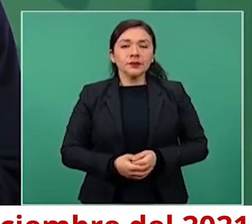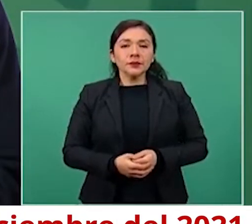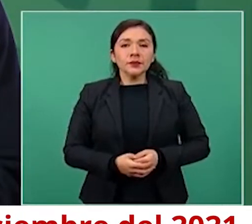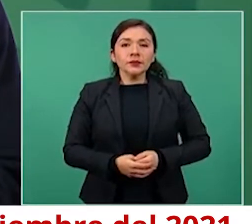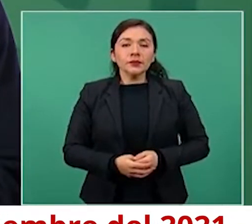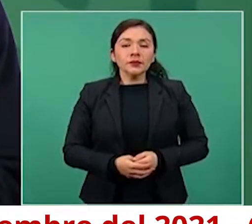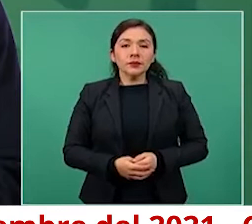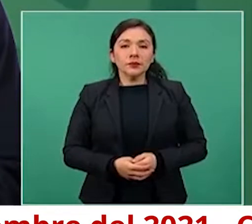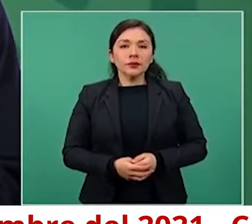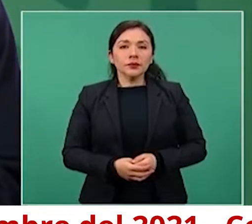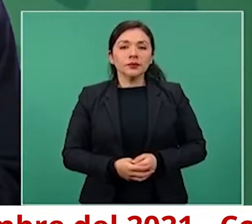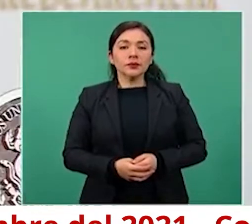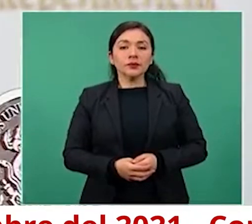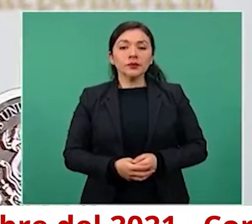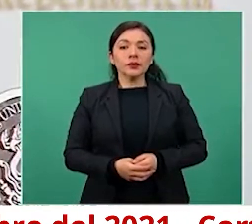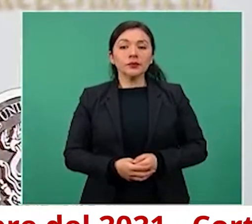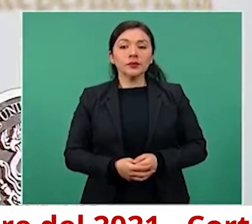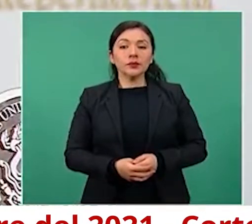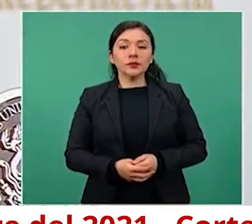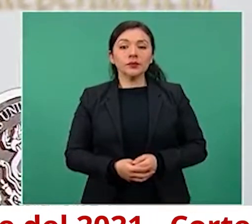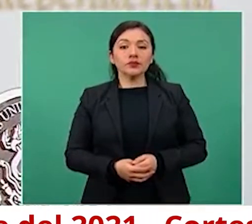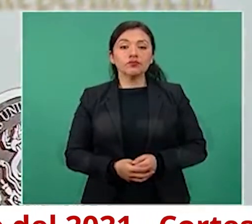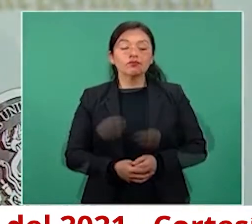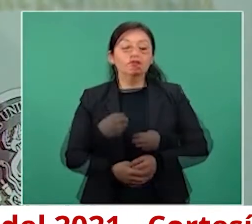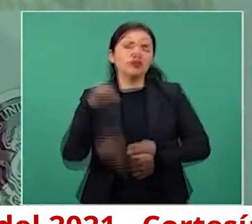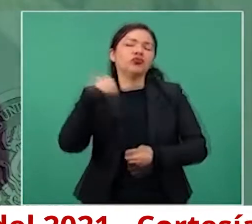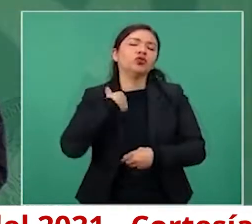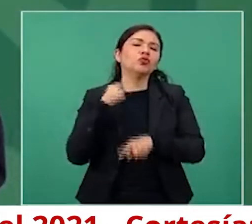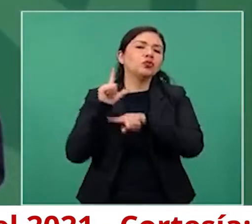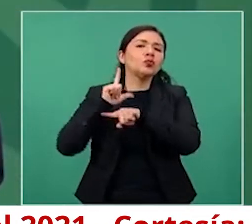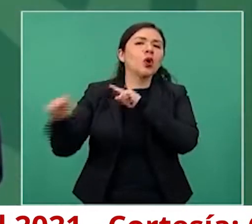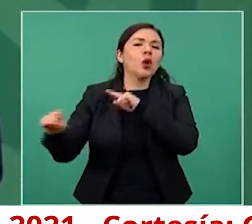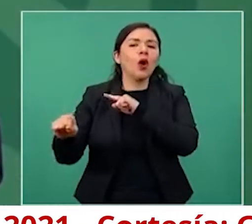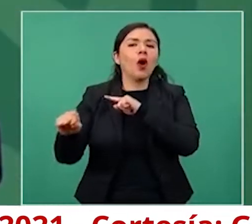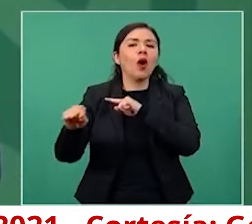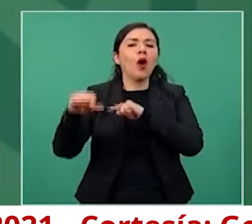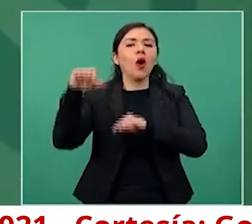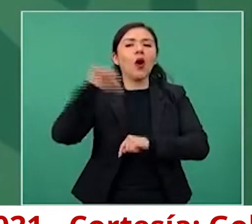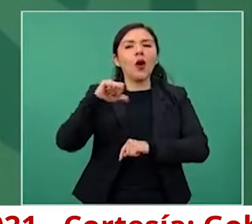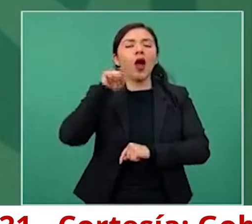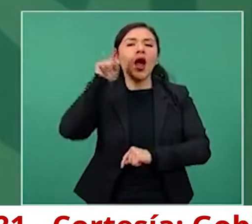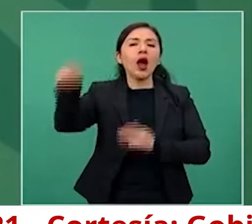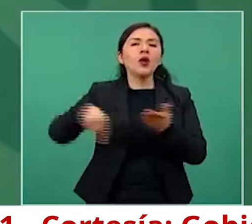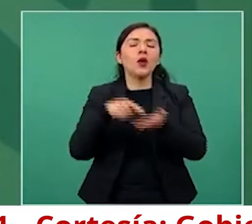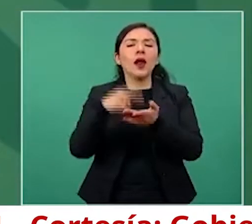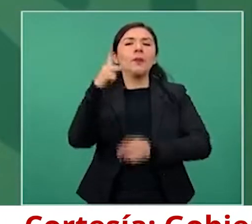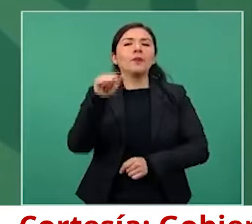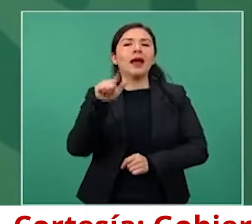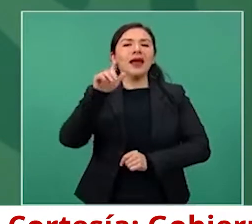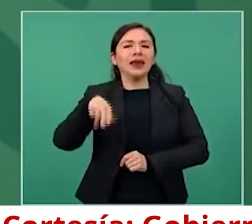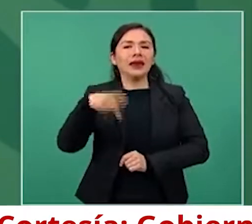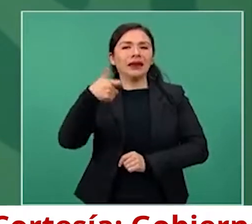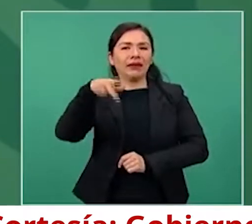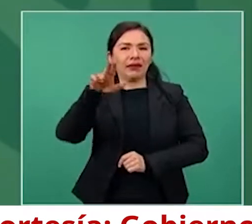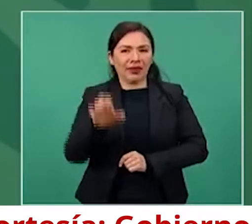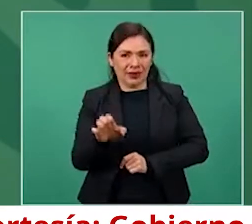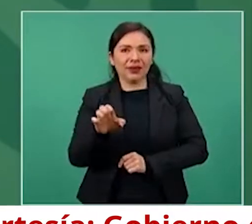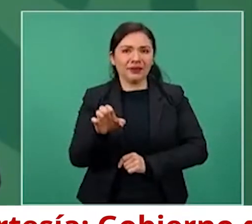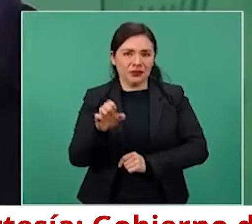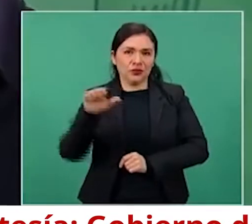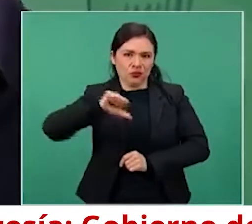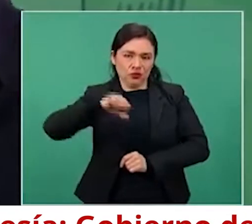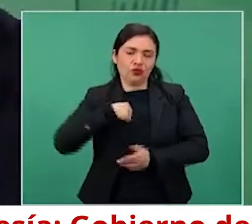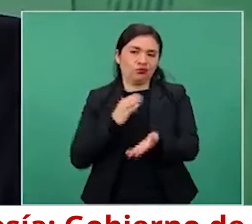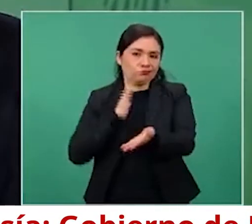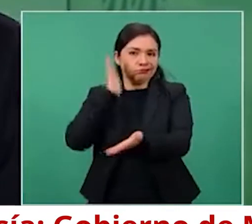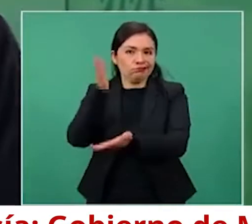Y que todos seamos felices. Palenque. Voy a Palenque.